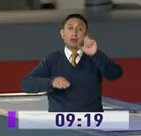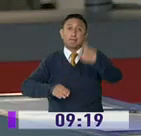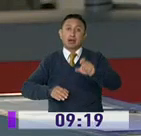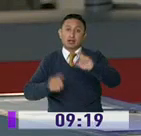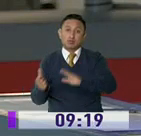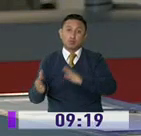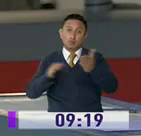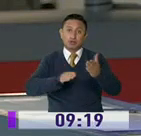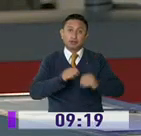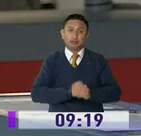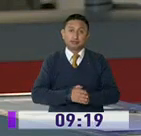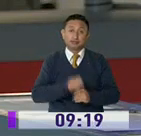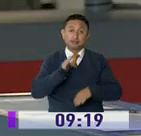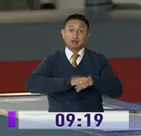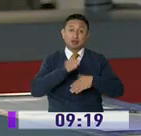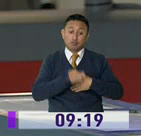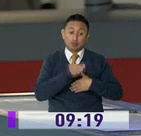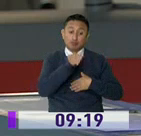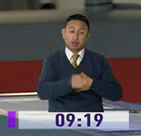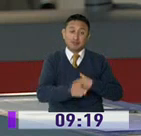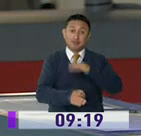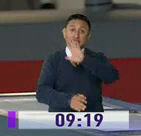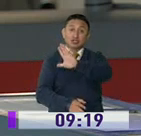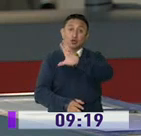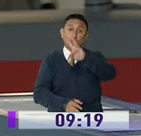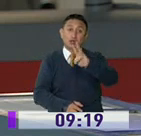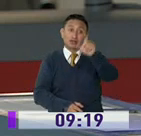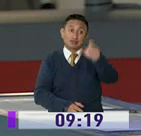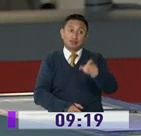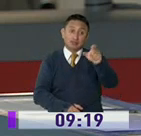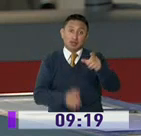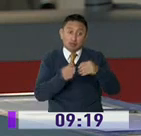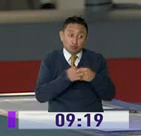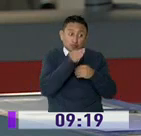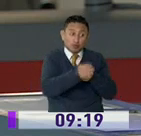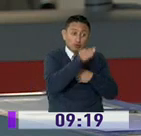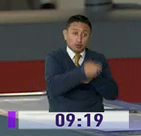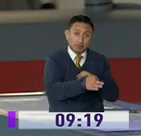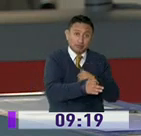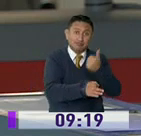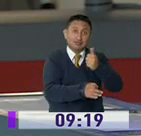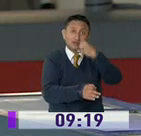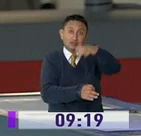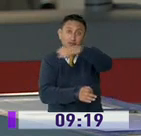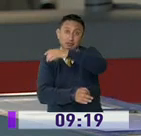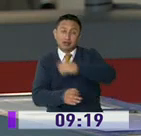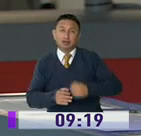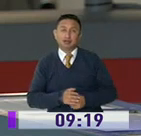fallecidas a causa del coronavirus, 56 casos de contagio en 10 cantones.